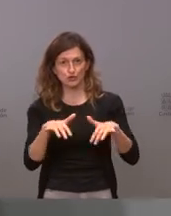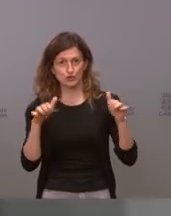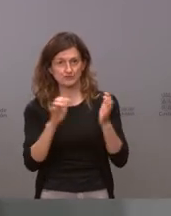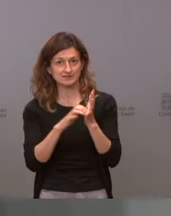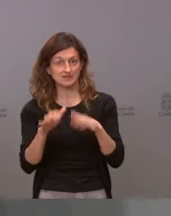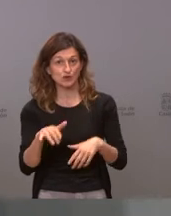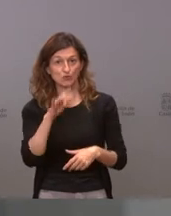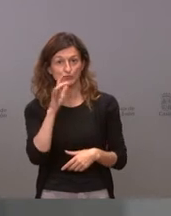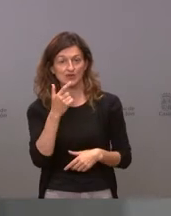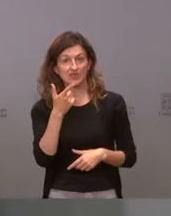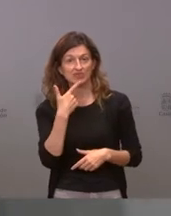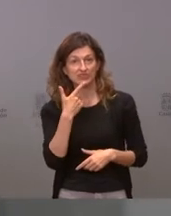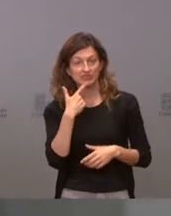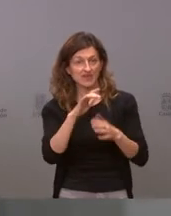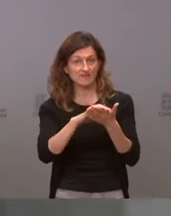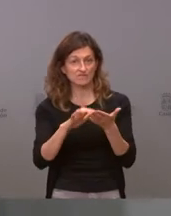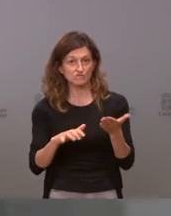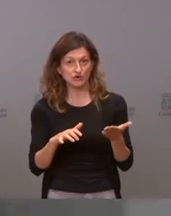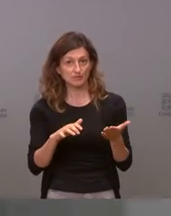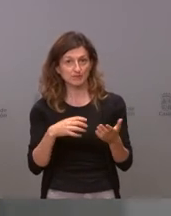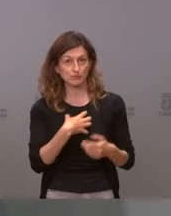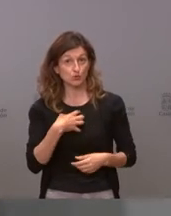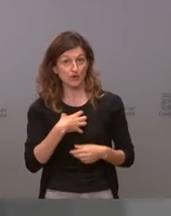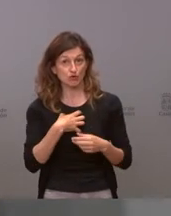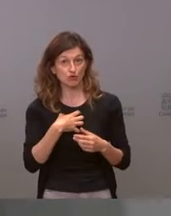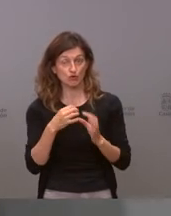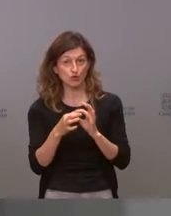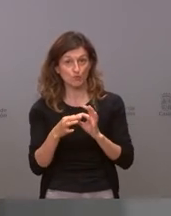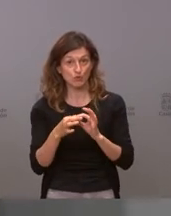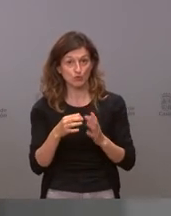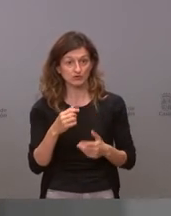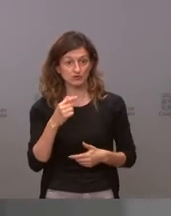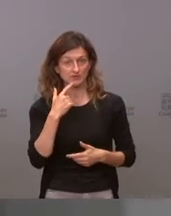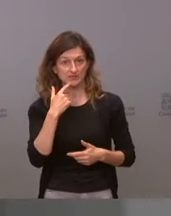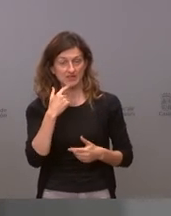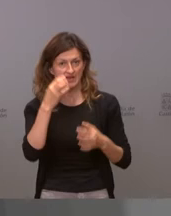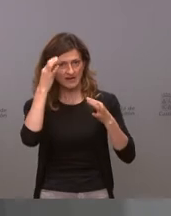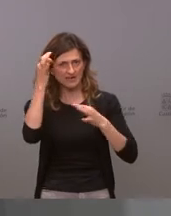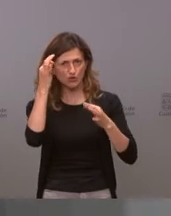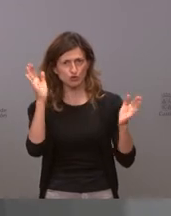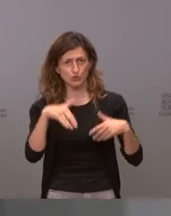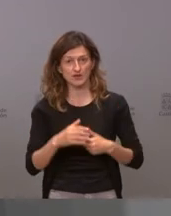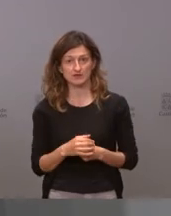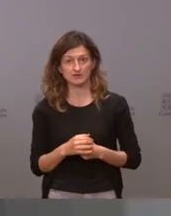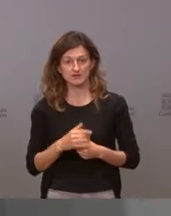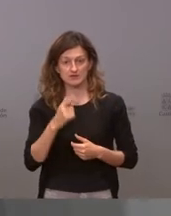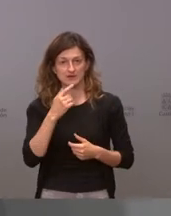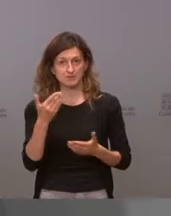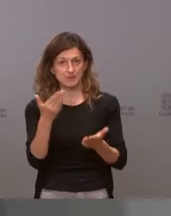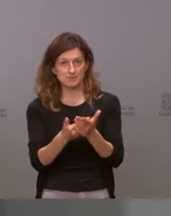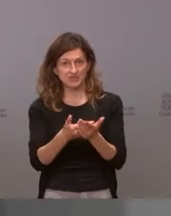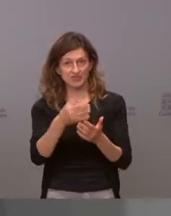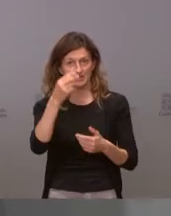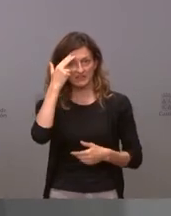porque habíamos dicho que el informe del procurador del común estaba falto de rigor y había gente que nos pedía respeto a las